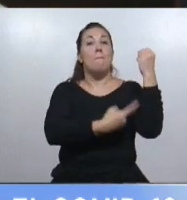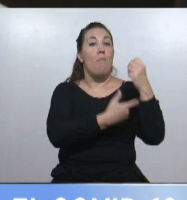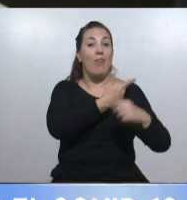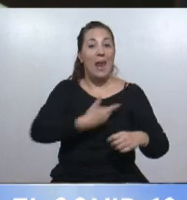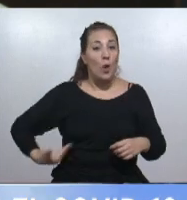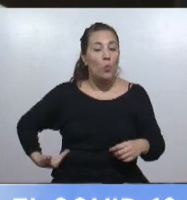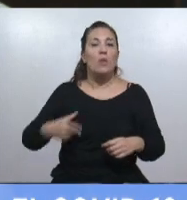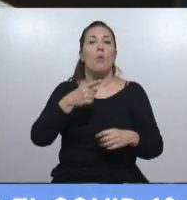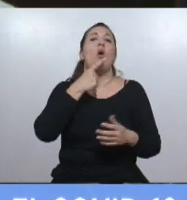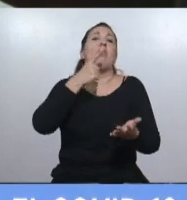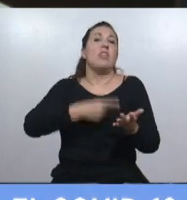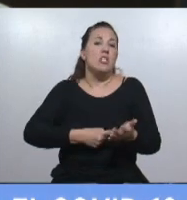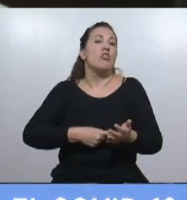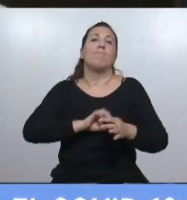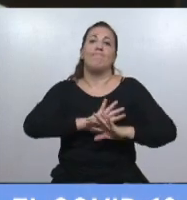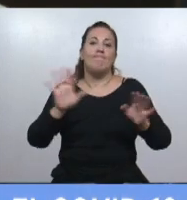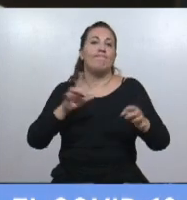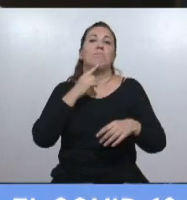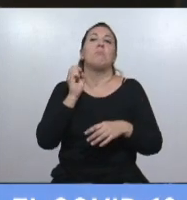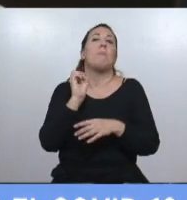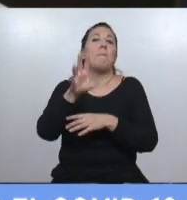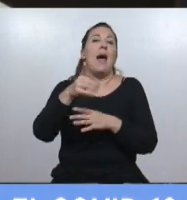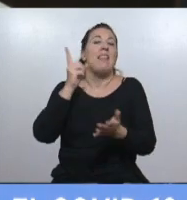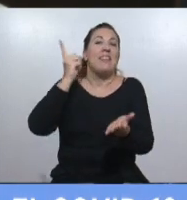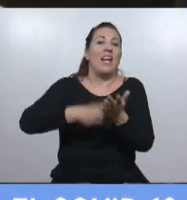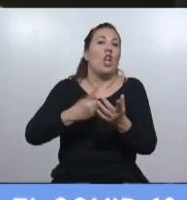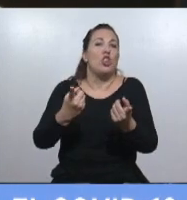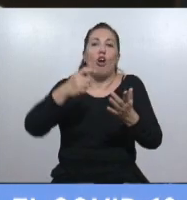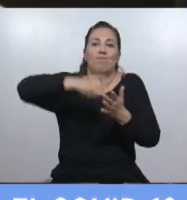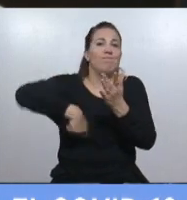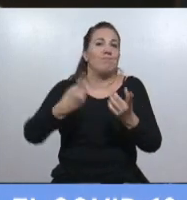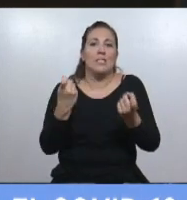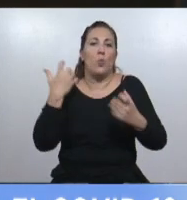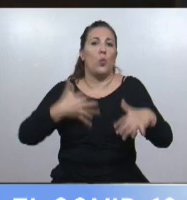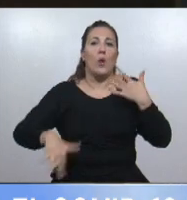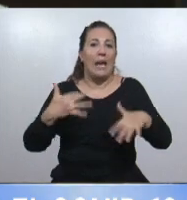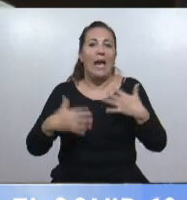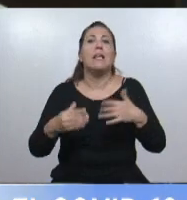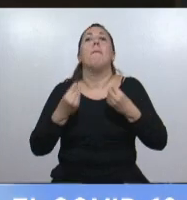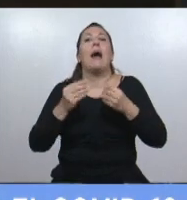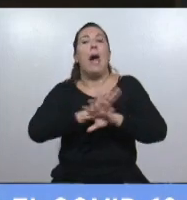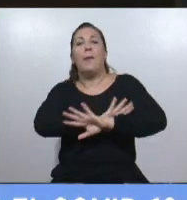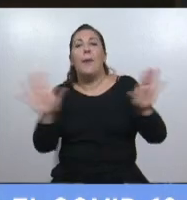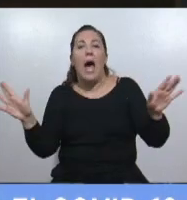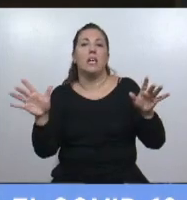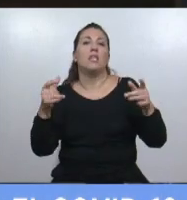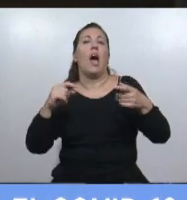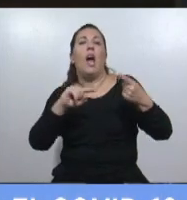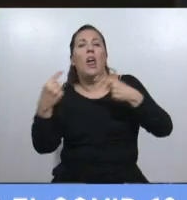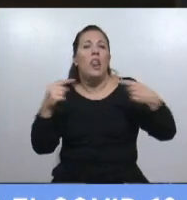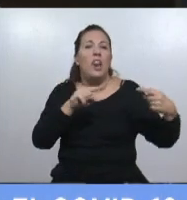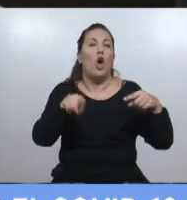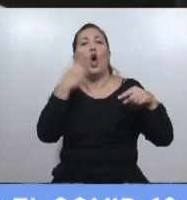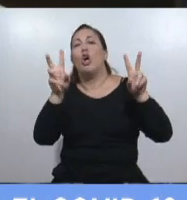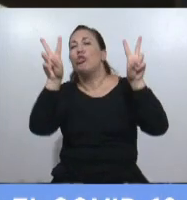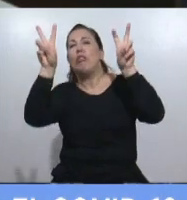de enviar un decreto de necesidad de urgencia con parámetros objetivos para sacar de la discusión cualquier otro elemento